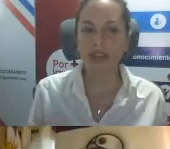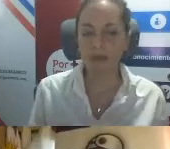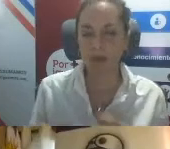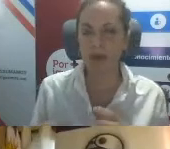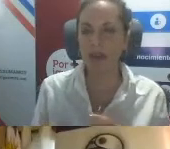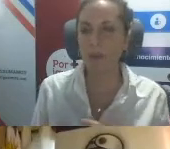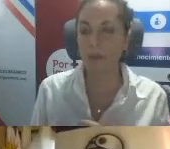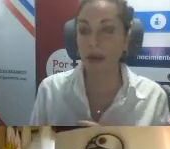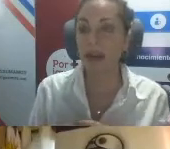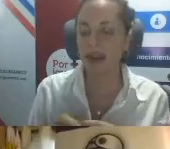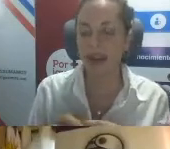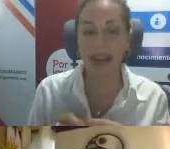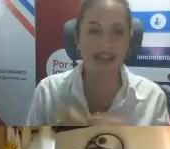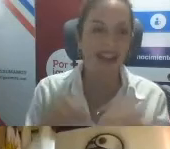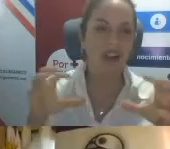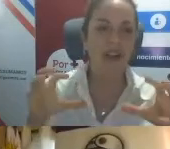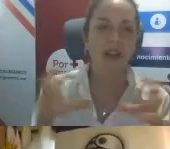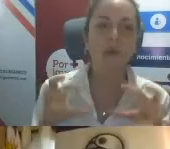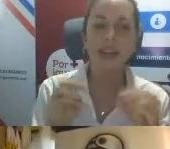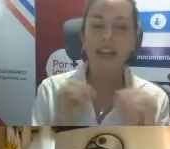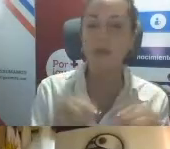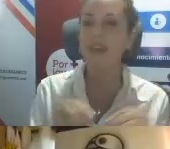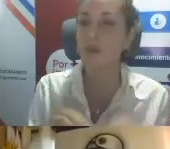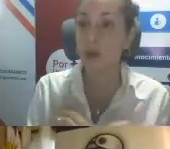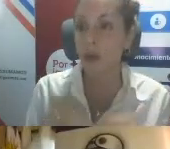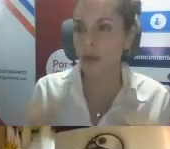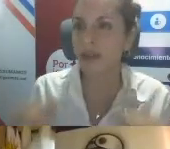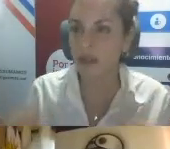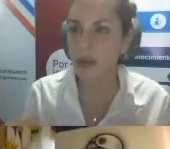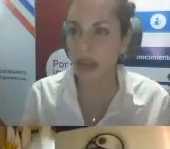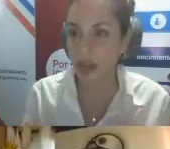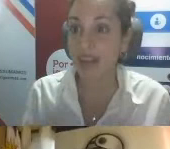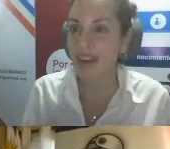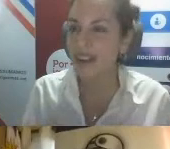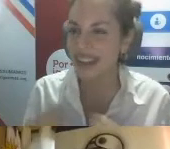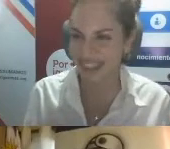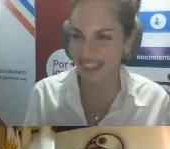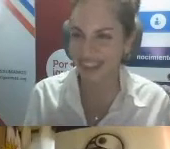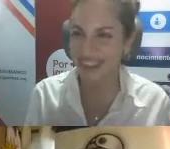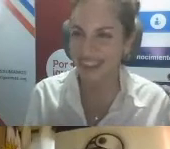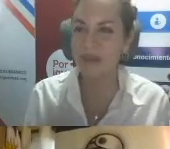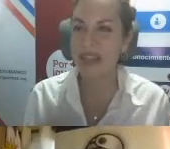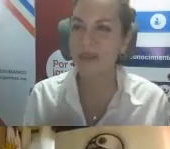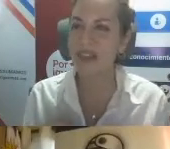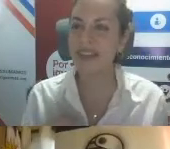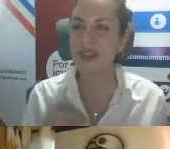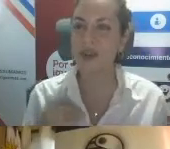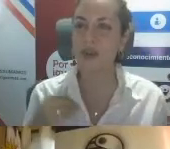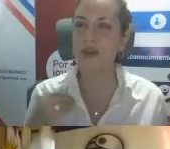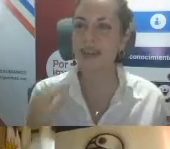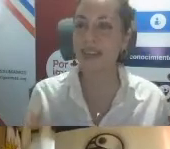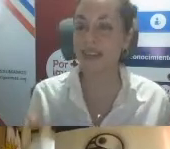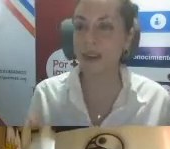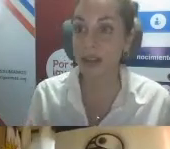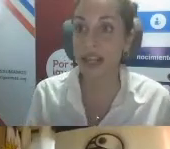Podemos decir que, por un lado, quizás acá no está tan explícito, pero el primer desafío es esto, el trabajo en red, ¿no? Porque muchas veces